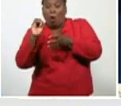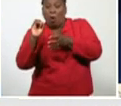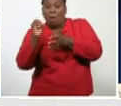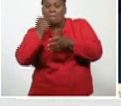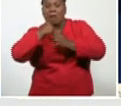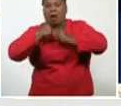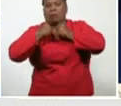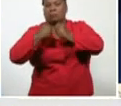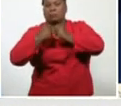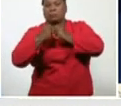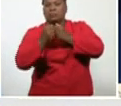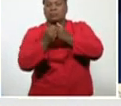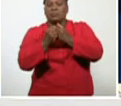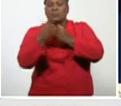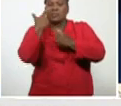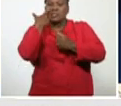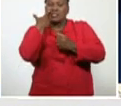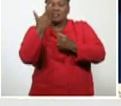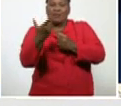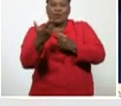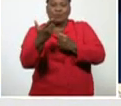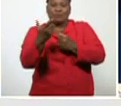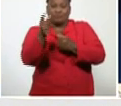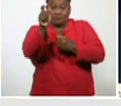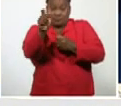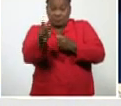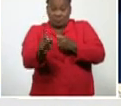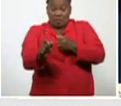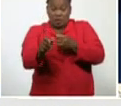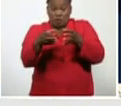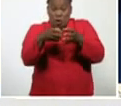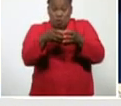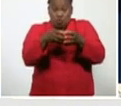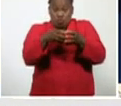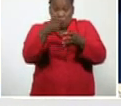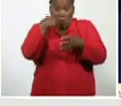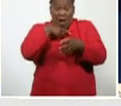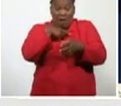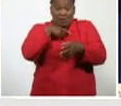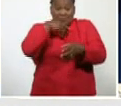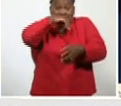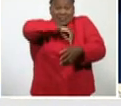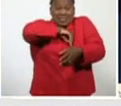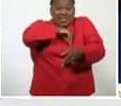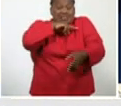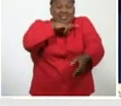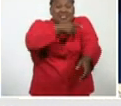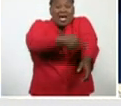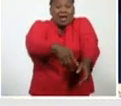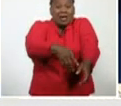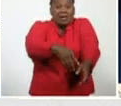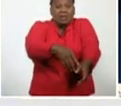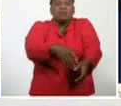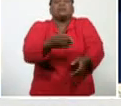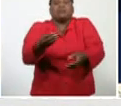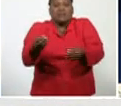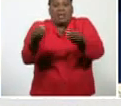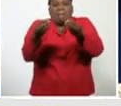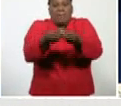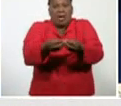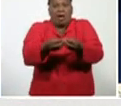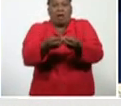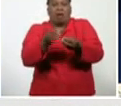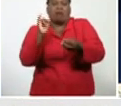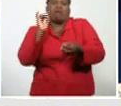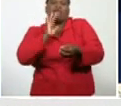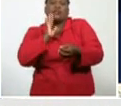se vio, que los, los que tienen el, grupo A, en su grupo sanguíneo, se infectaban, con más rapidez, y te